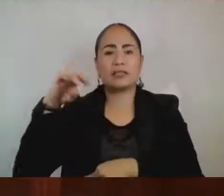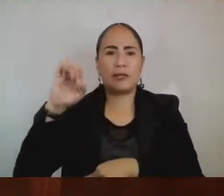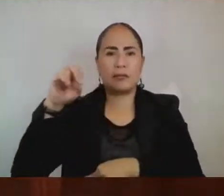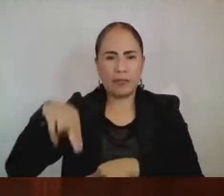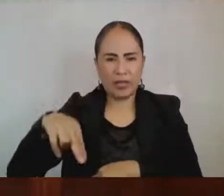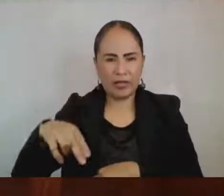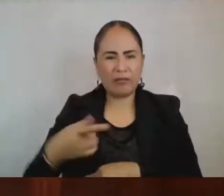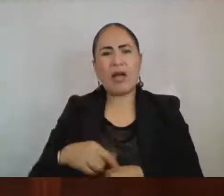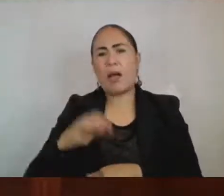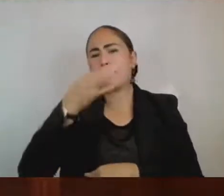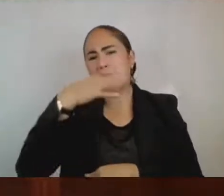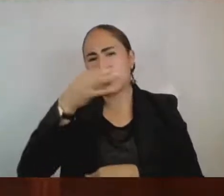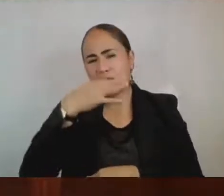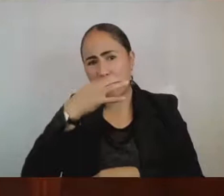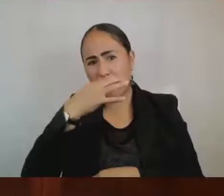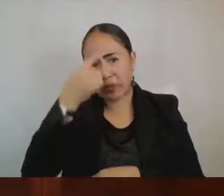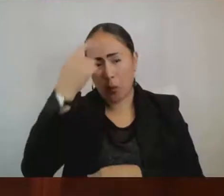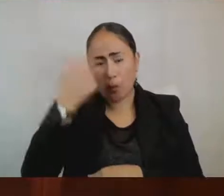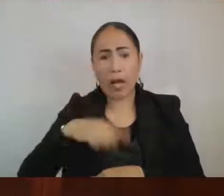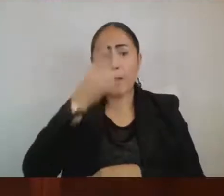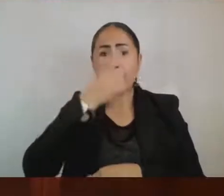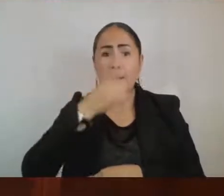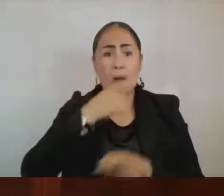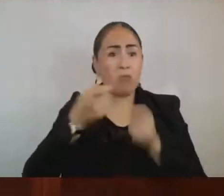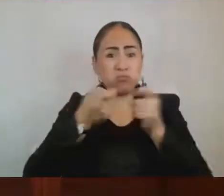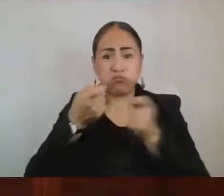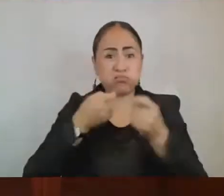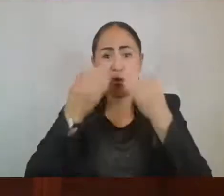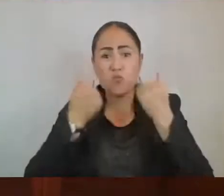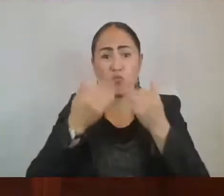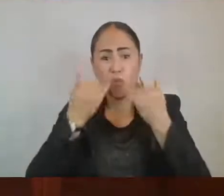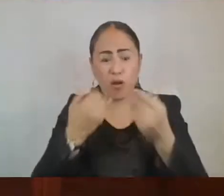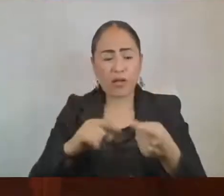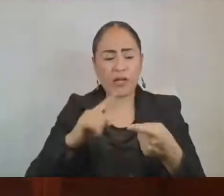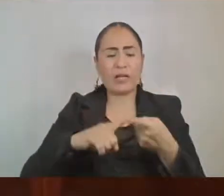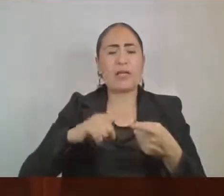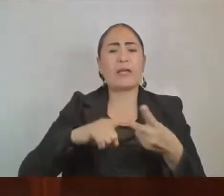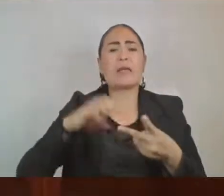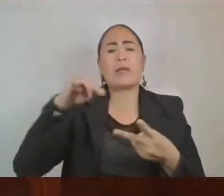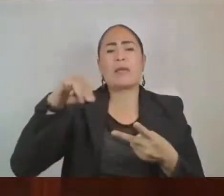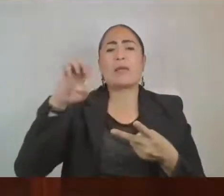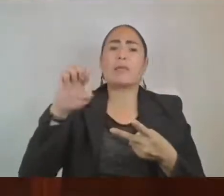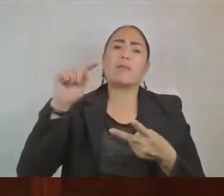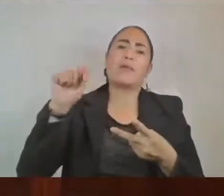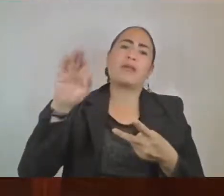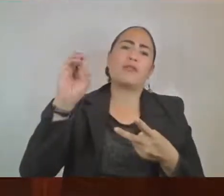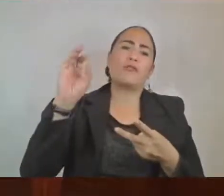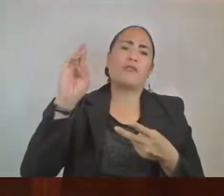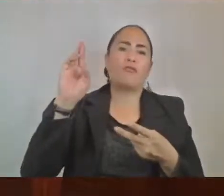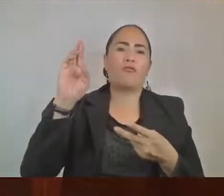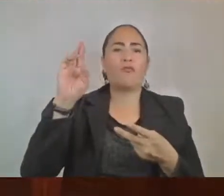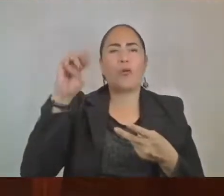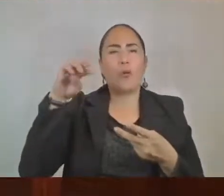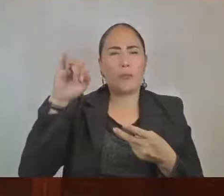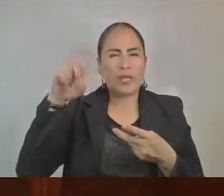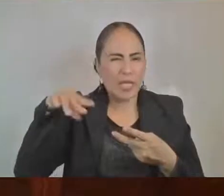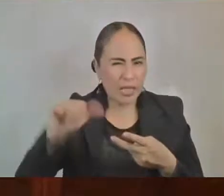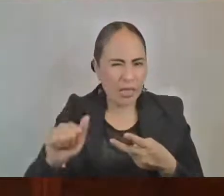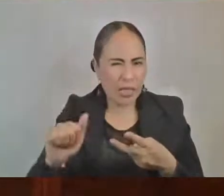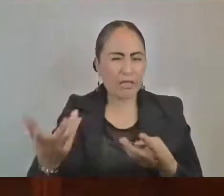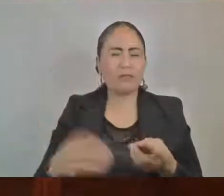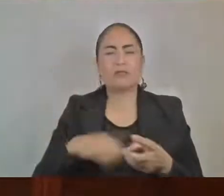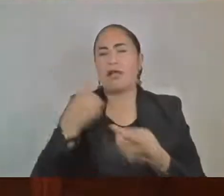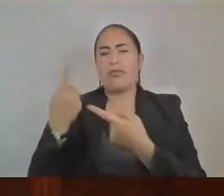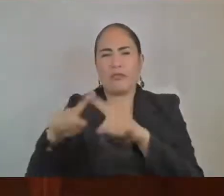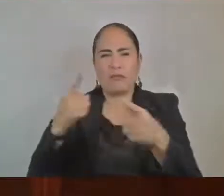utiliza para el control de la diabetes, tampoco metmorfina, ni vidaglipina, ni muchos otros que se ocupan para padecimientos